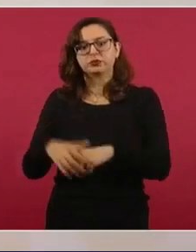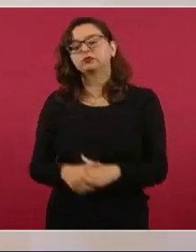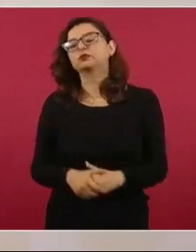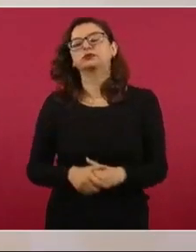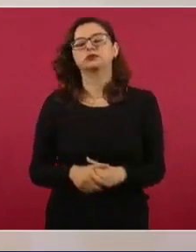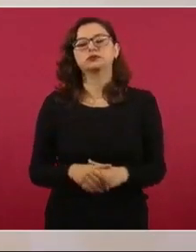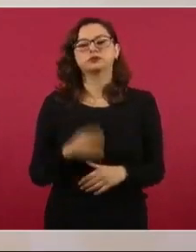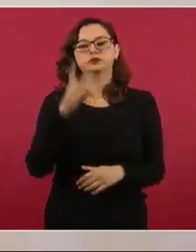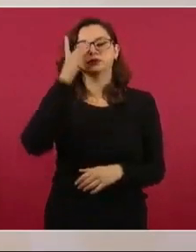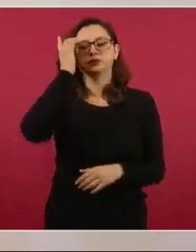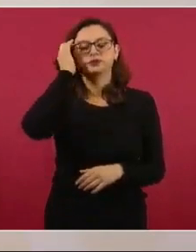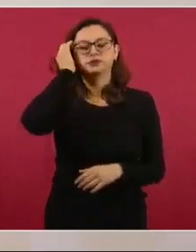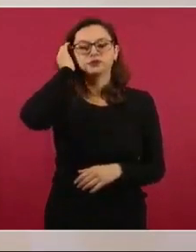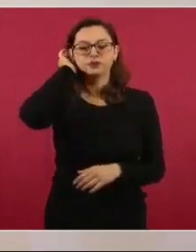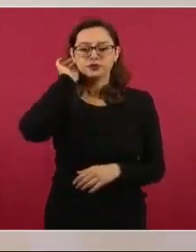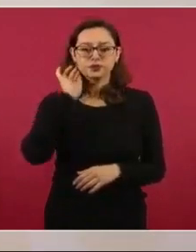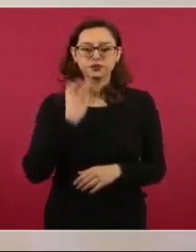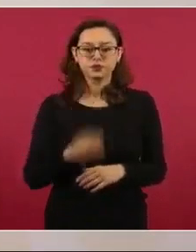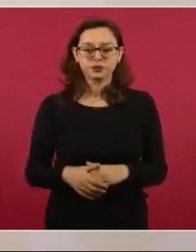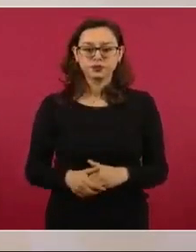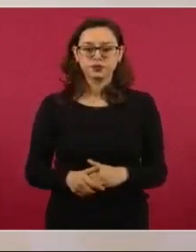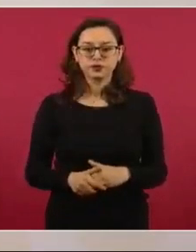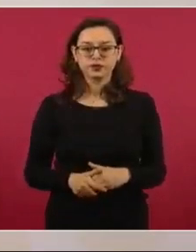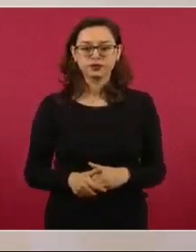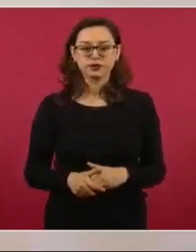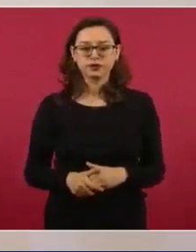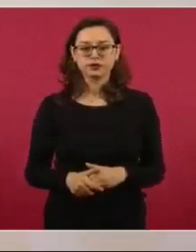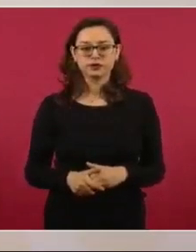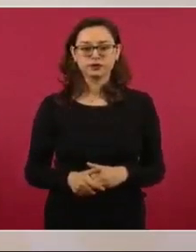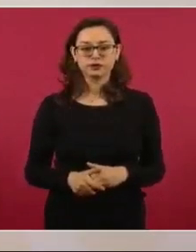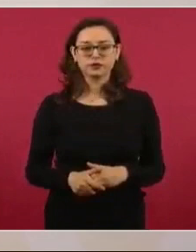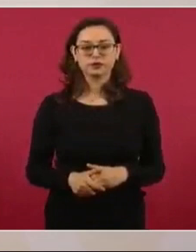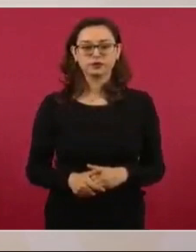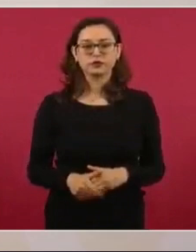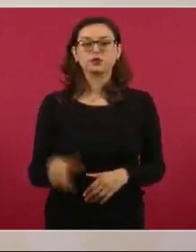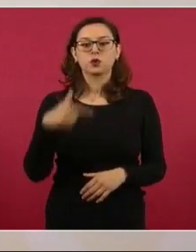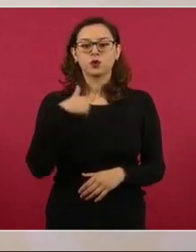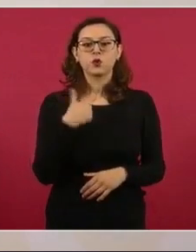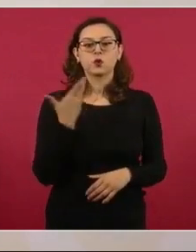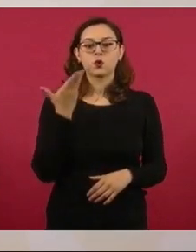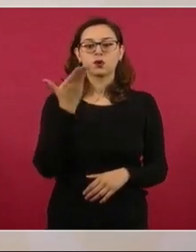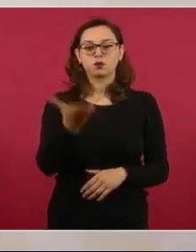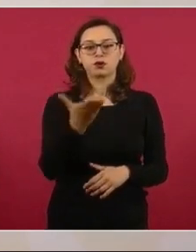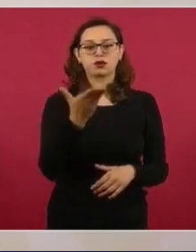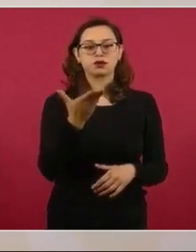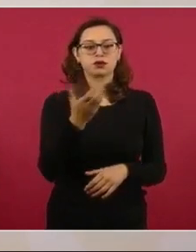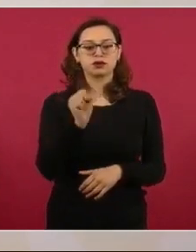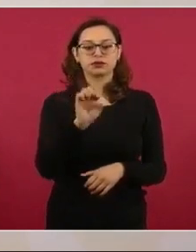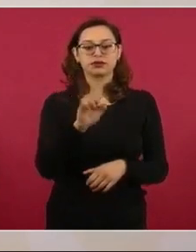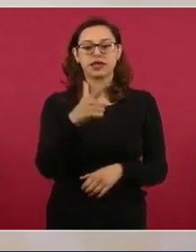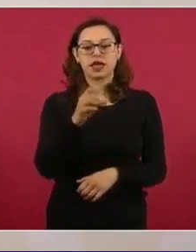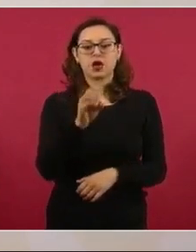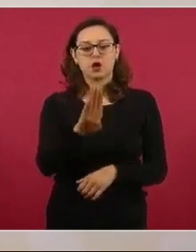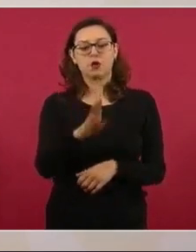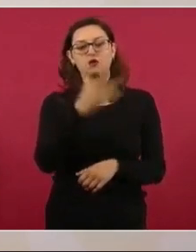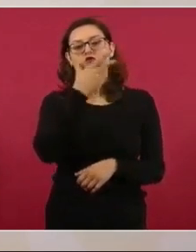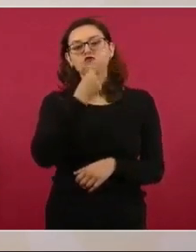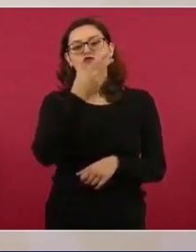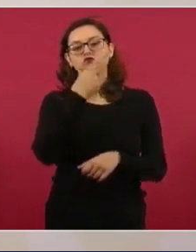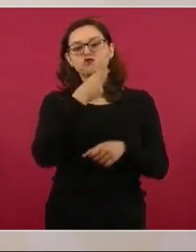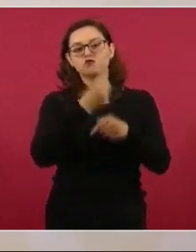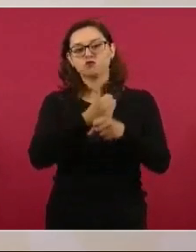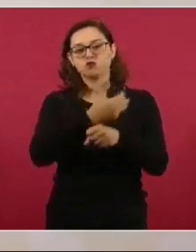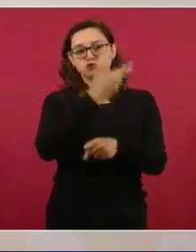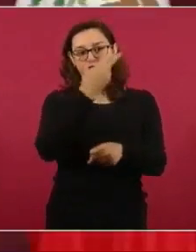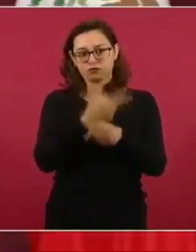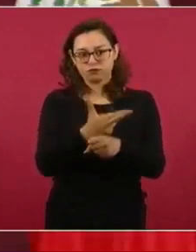secretario de Gobernación que